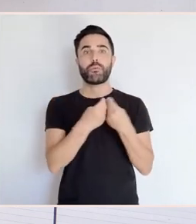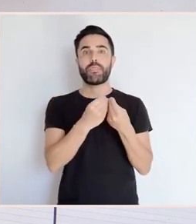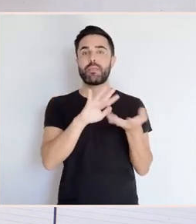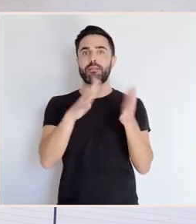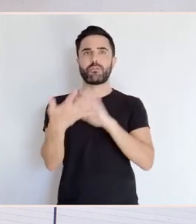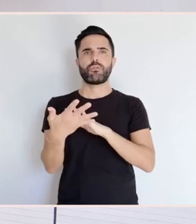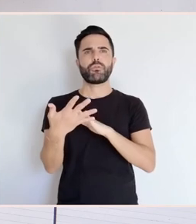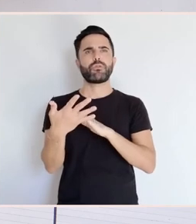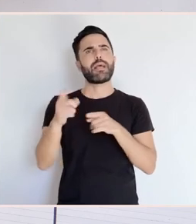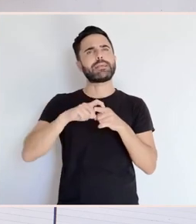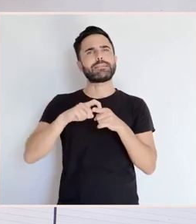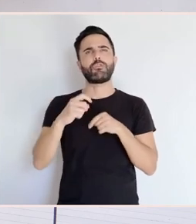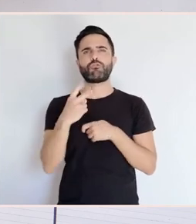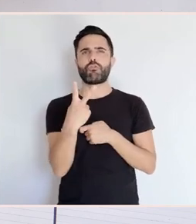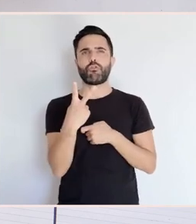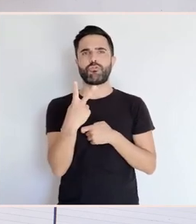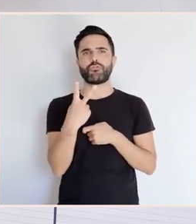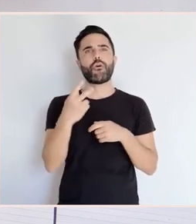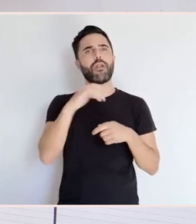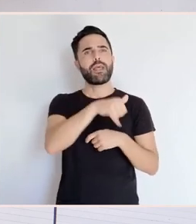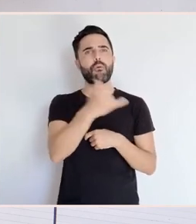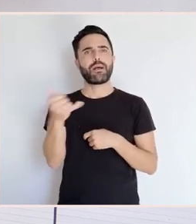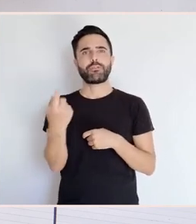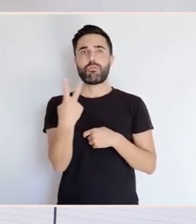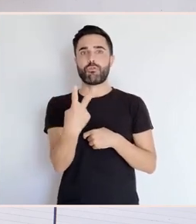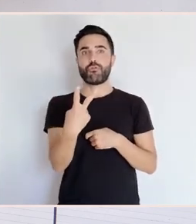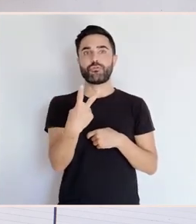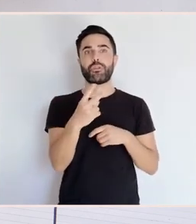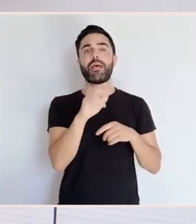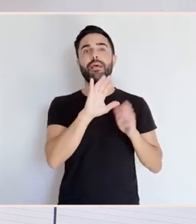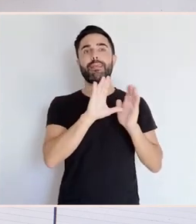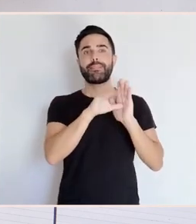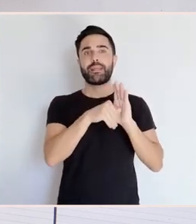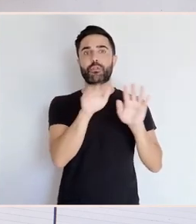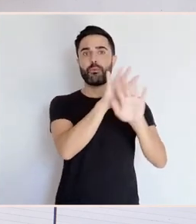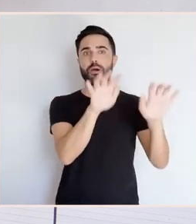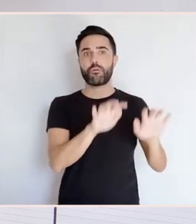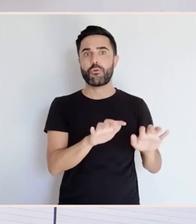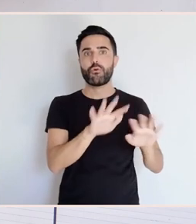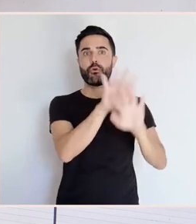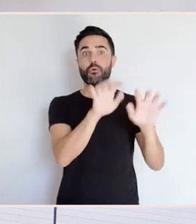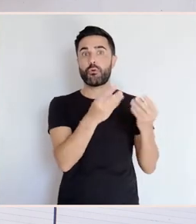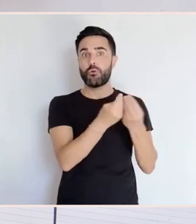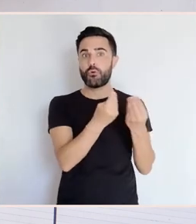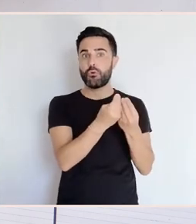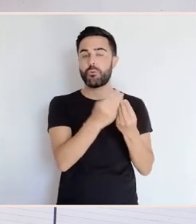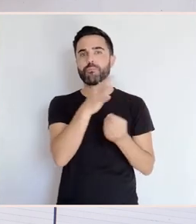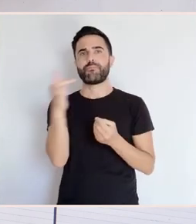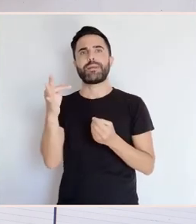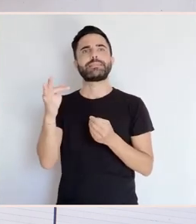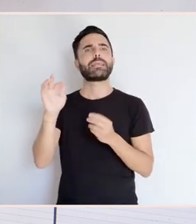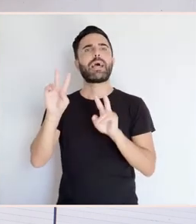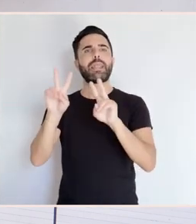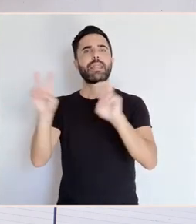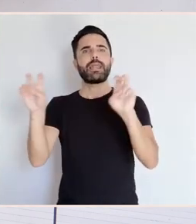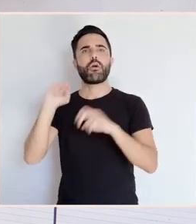o tardobarroco, rococó e o neoclásico, un estilo que estaba impoñéndose en consonancia